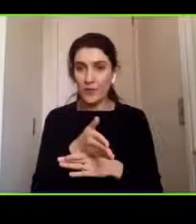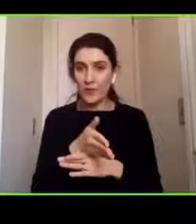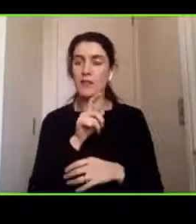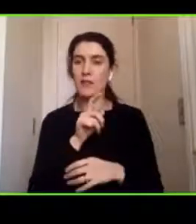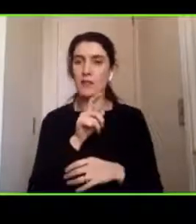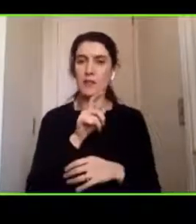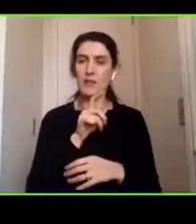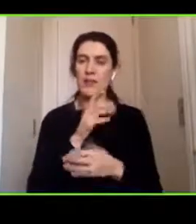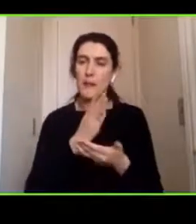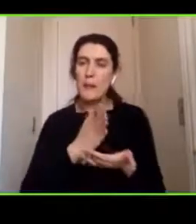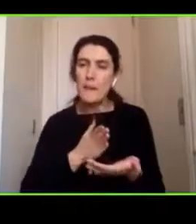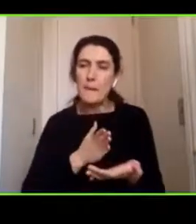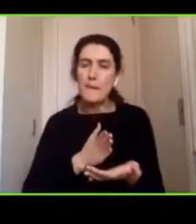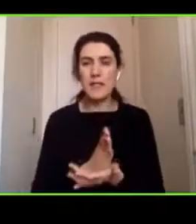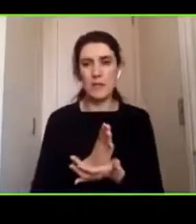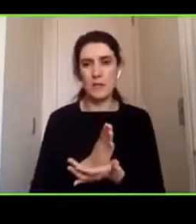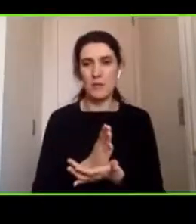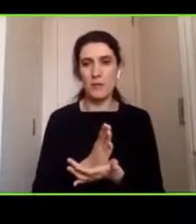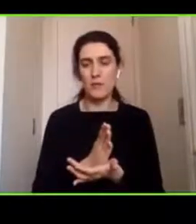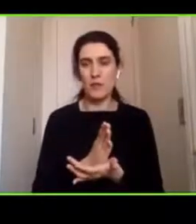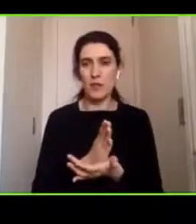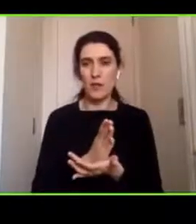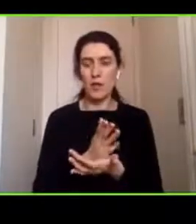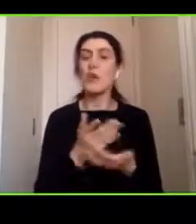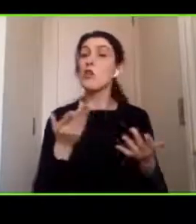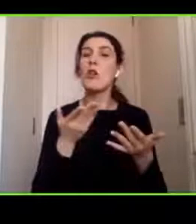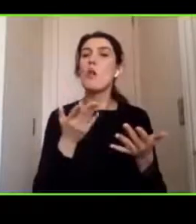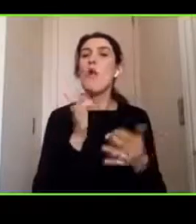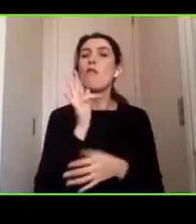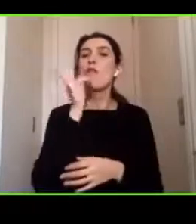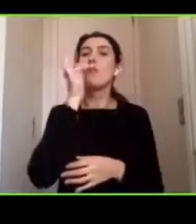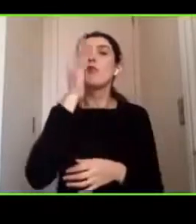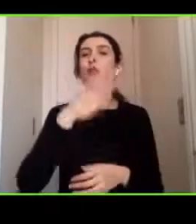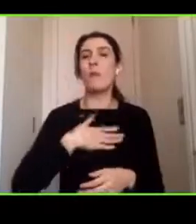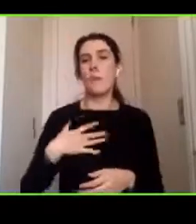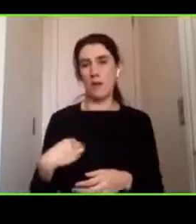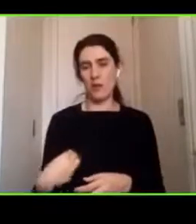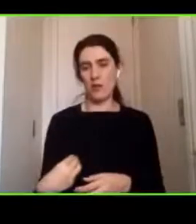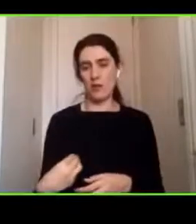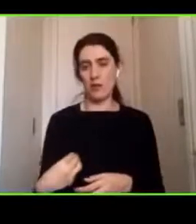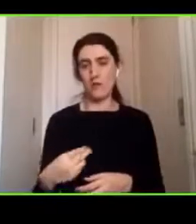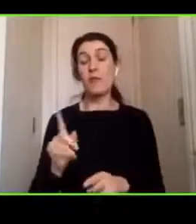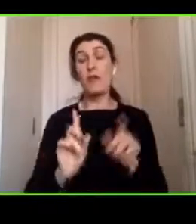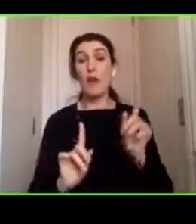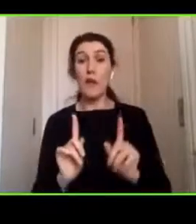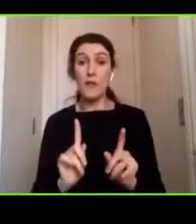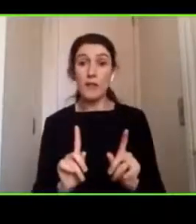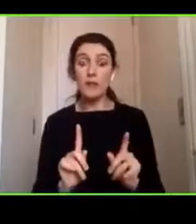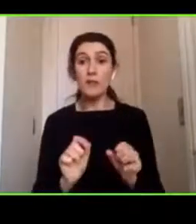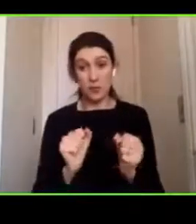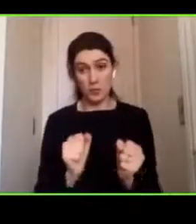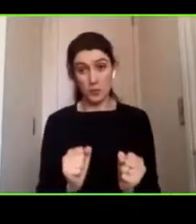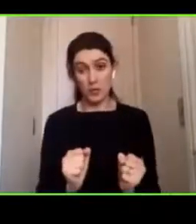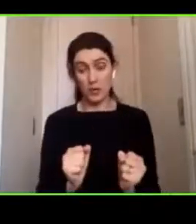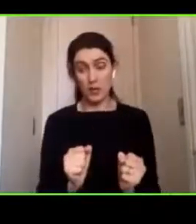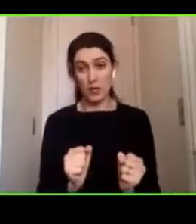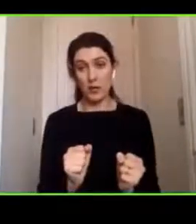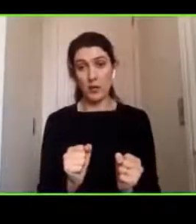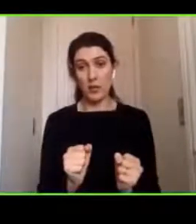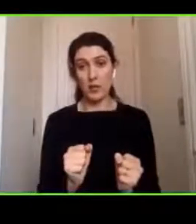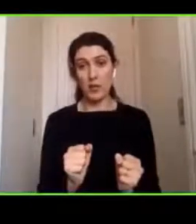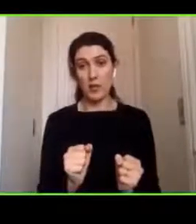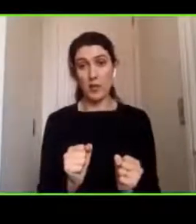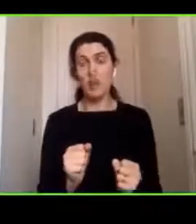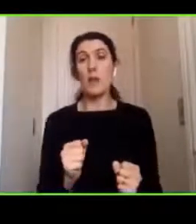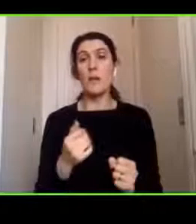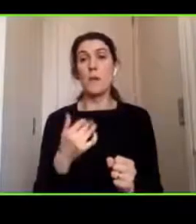cuál es el pronóstico de su hijo. A veces es posible porque el factor más